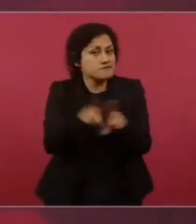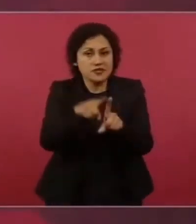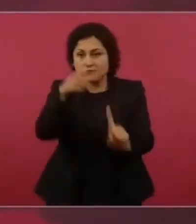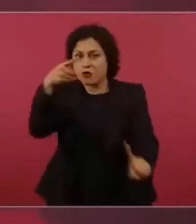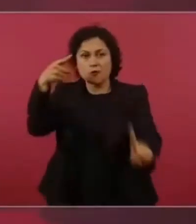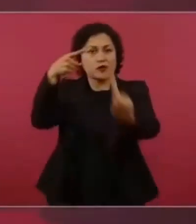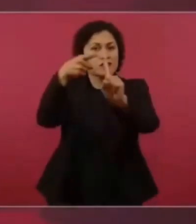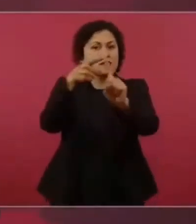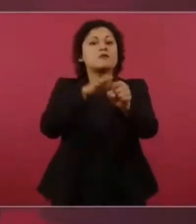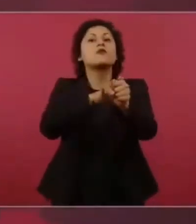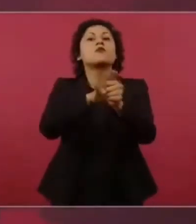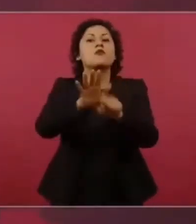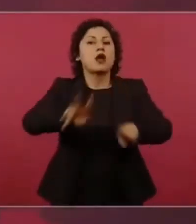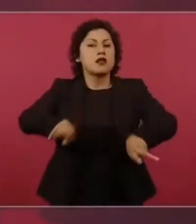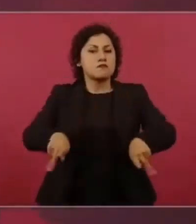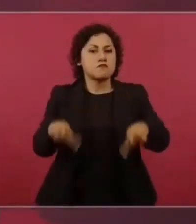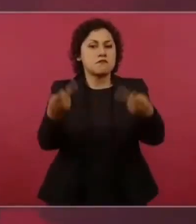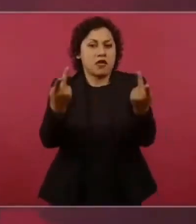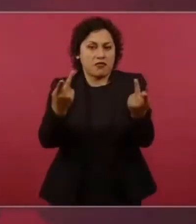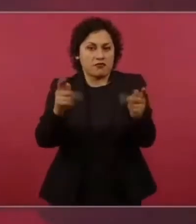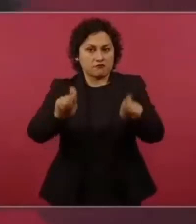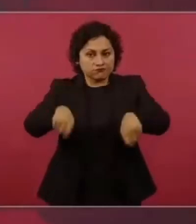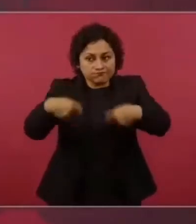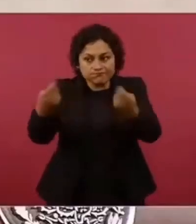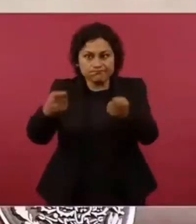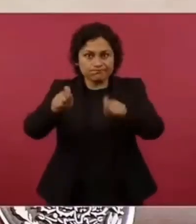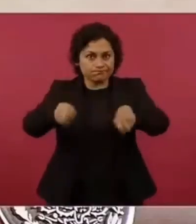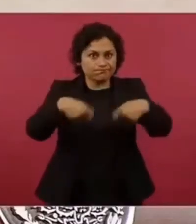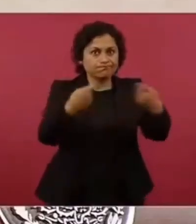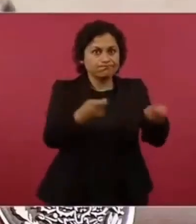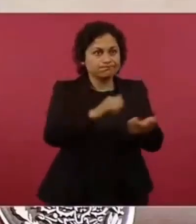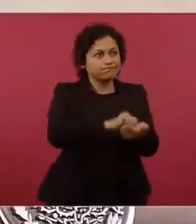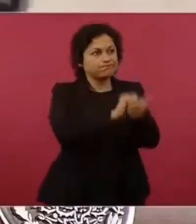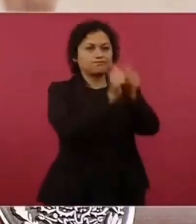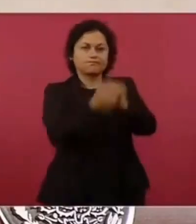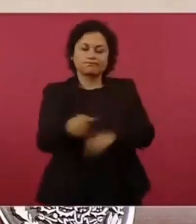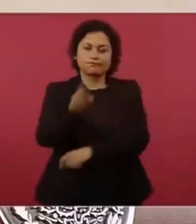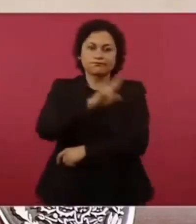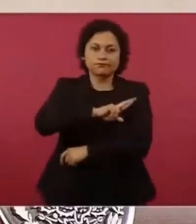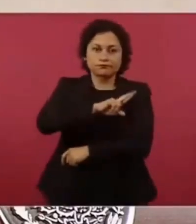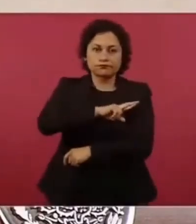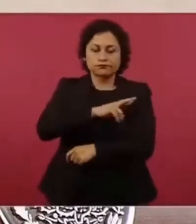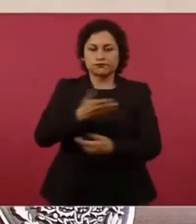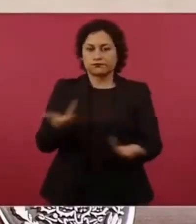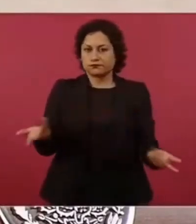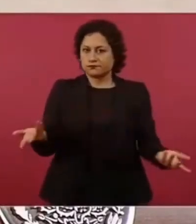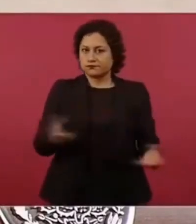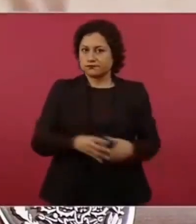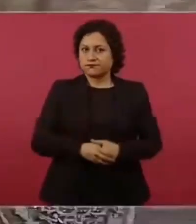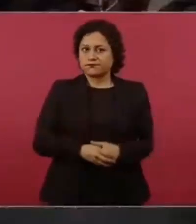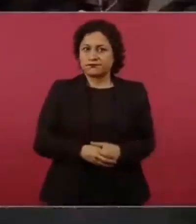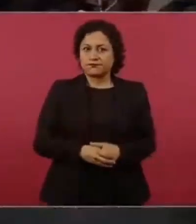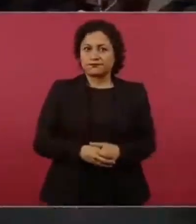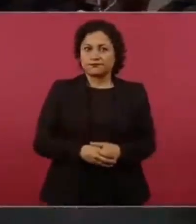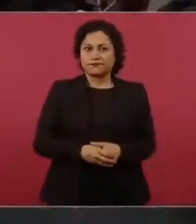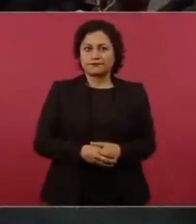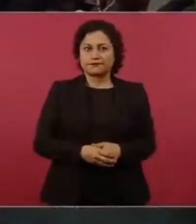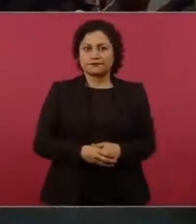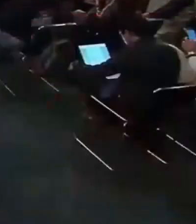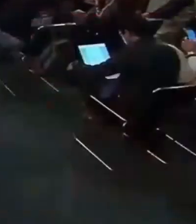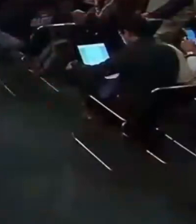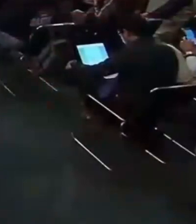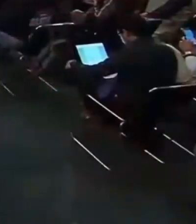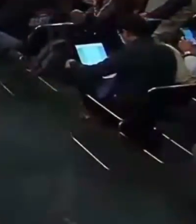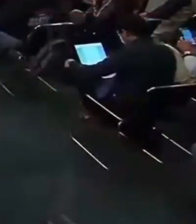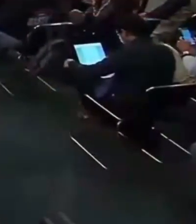principal objetivo la privatización. Bueno, pero todavía les cumplen con eso